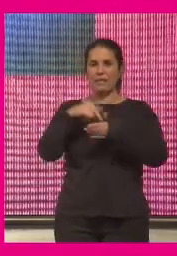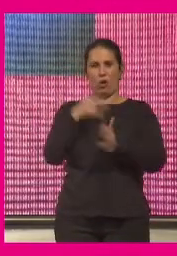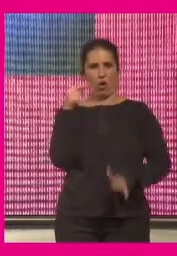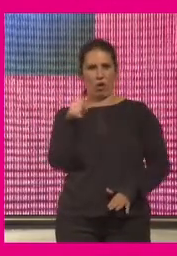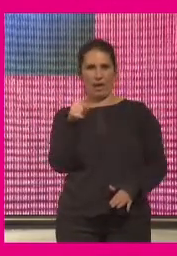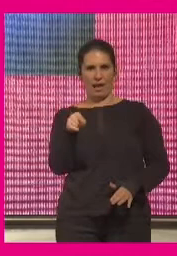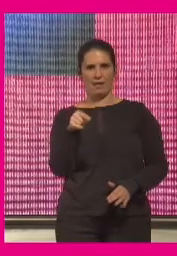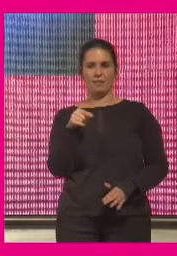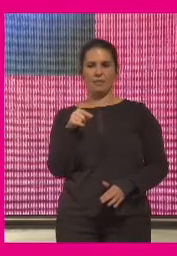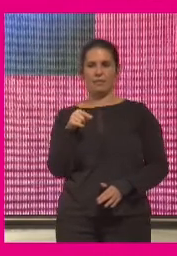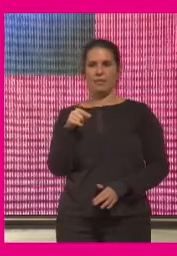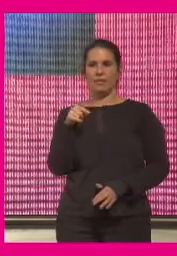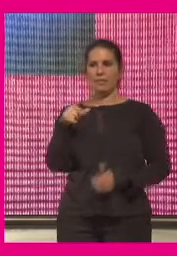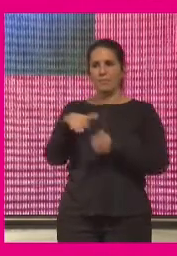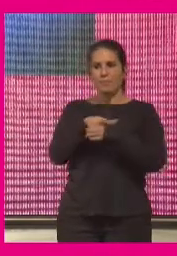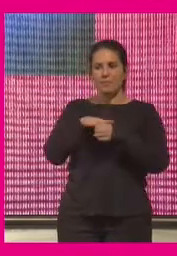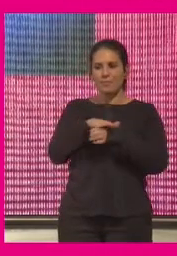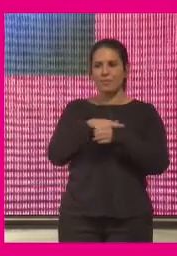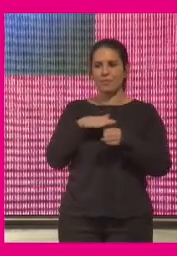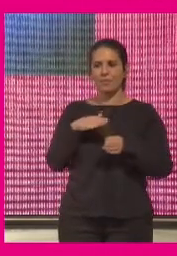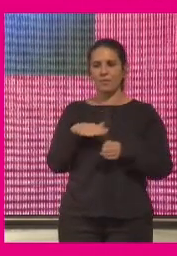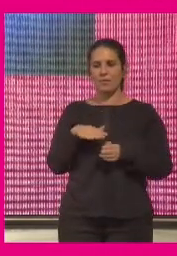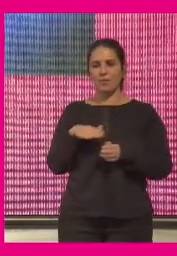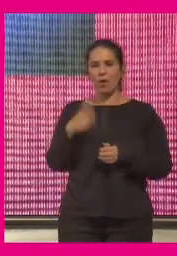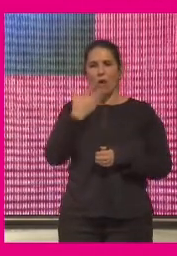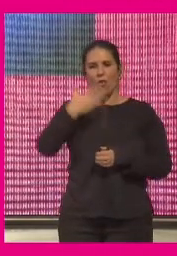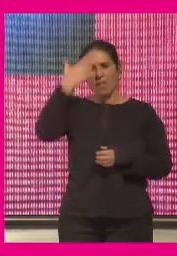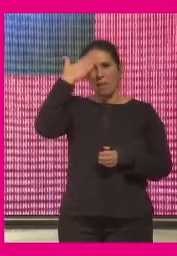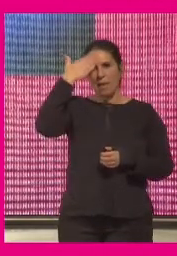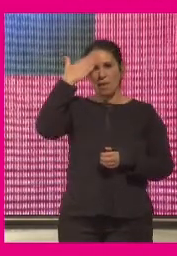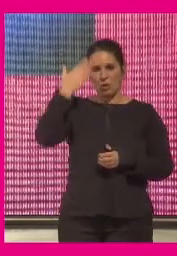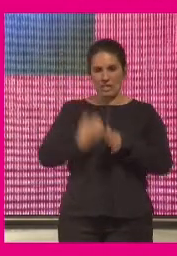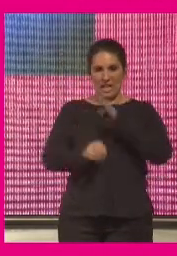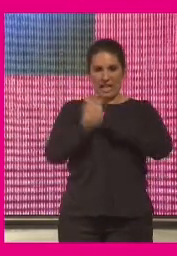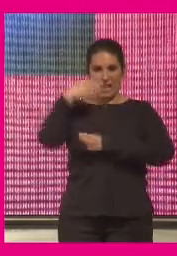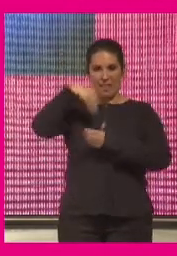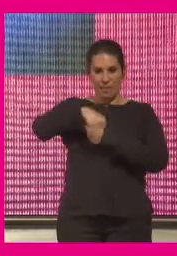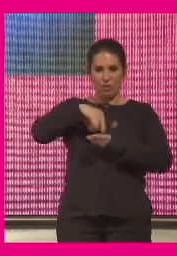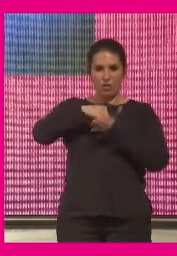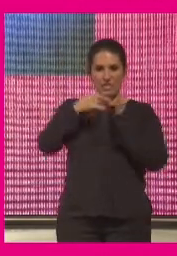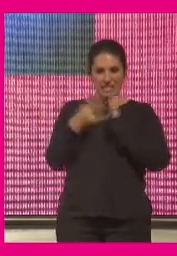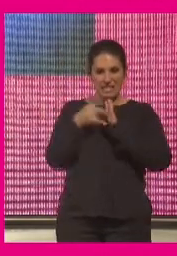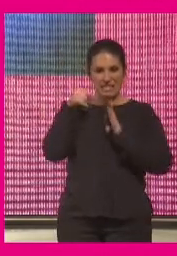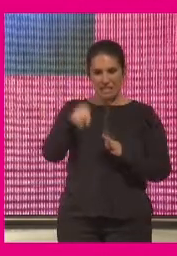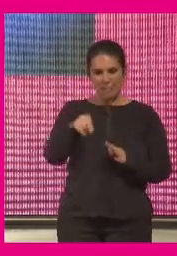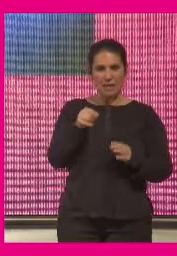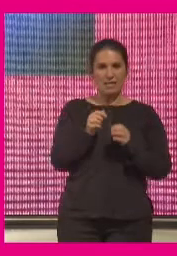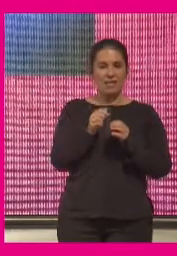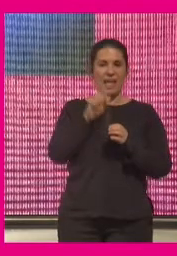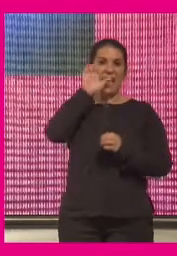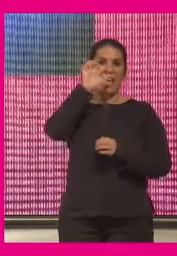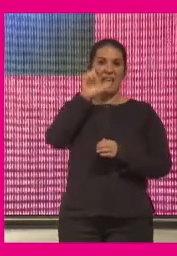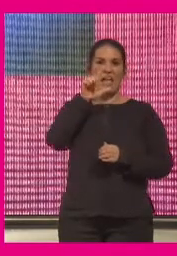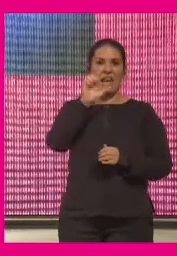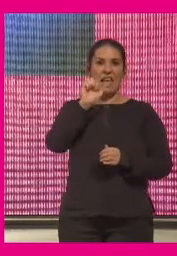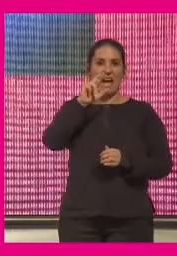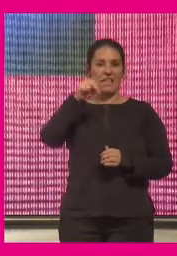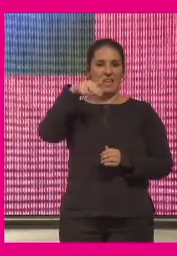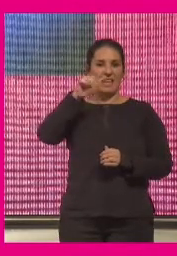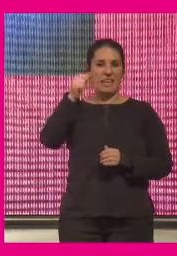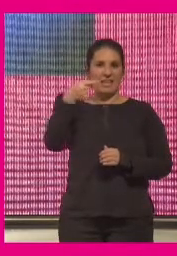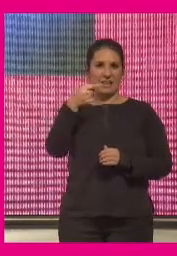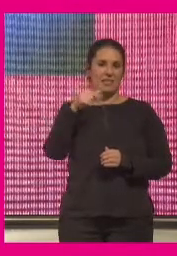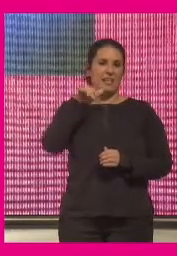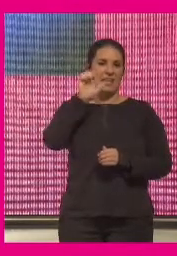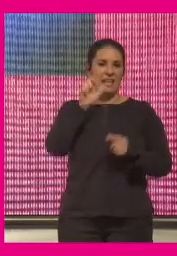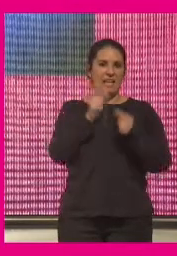tecnología el mundo de la educación mixta el mundo del conocimiento que se genera a través de estos sistemas del blind and learning que se llaman ahora realmente nos